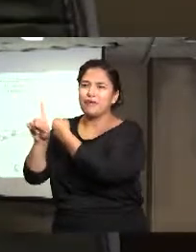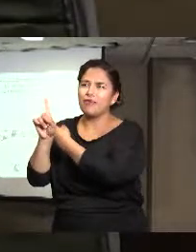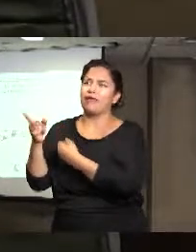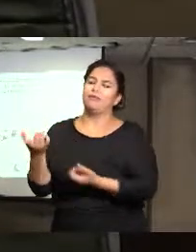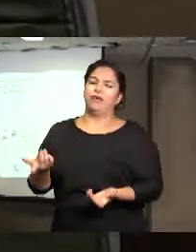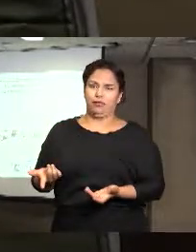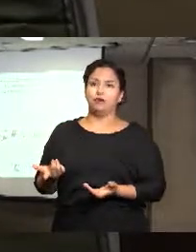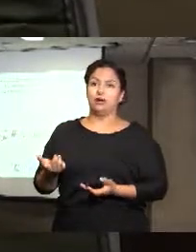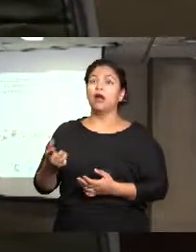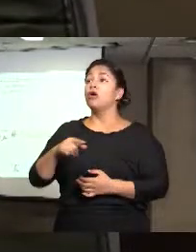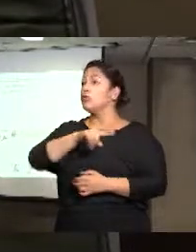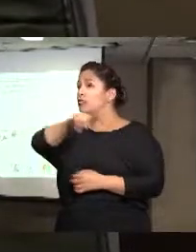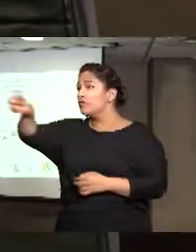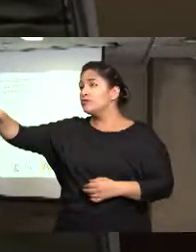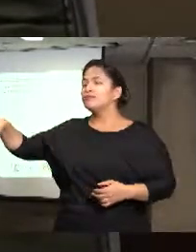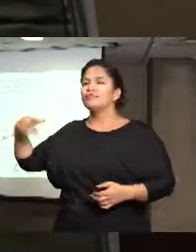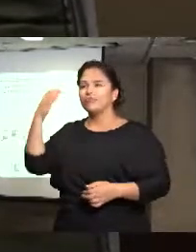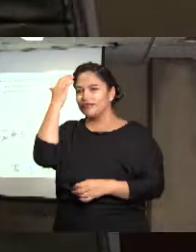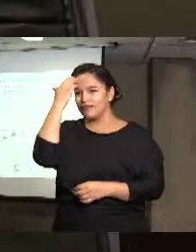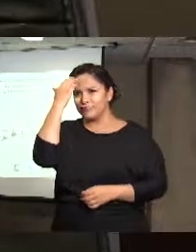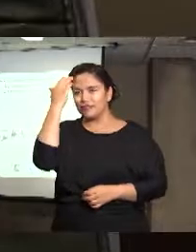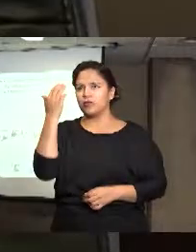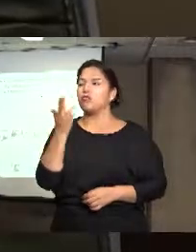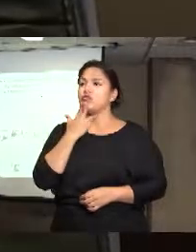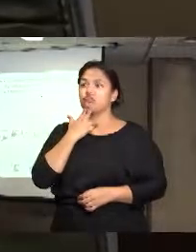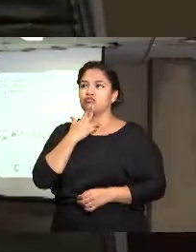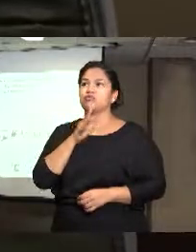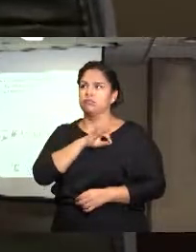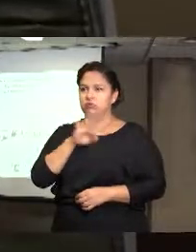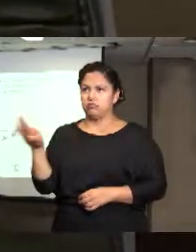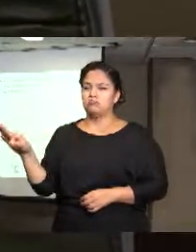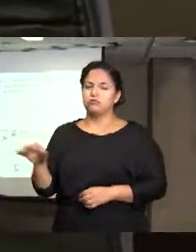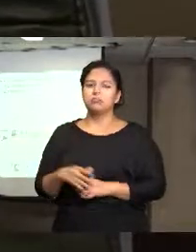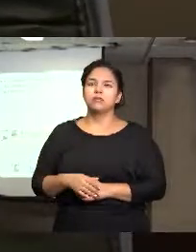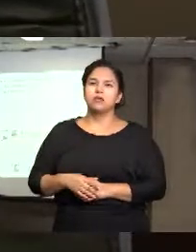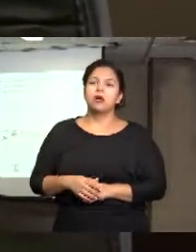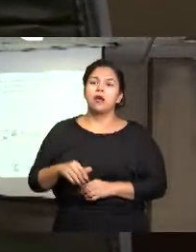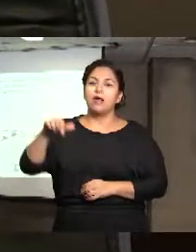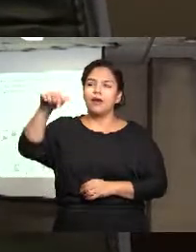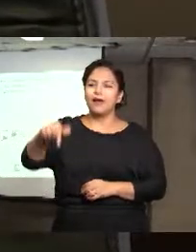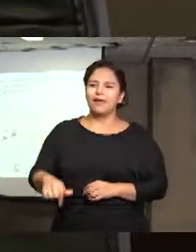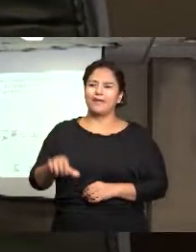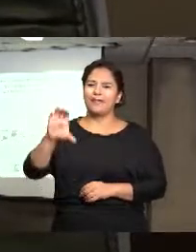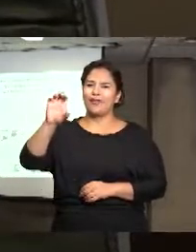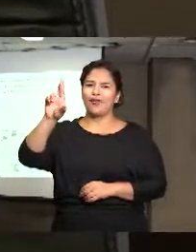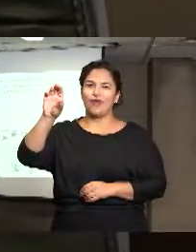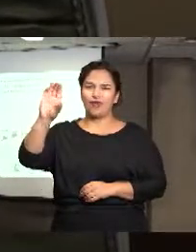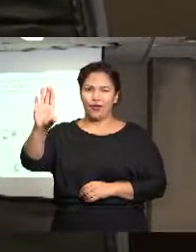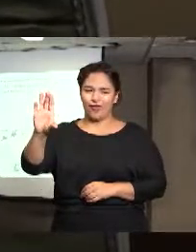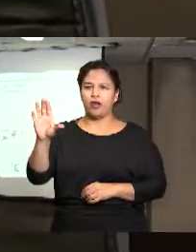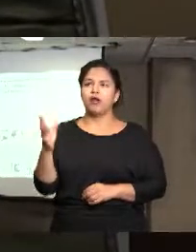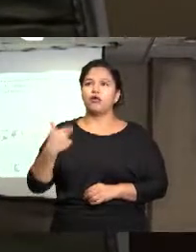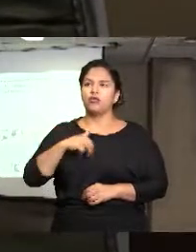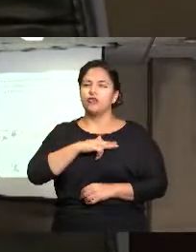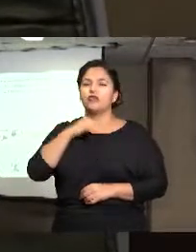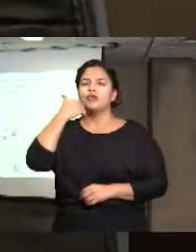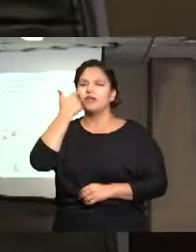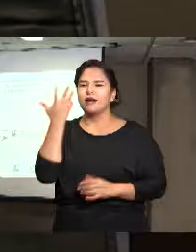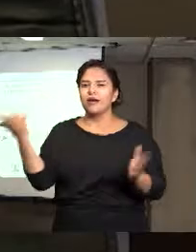conozcan este número y hagan uso de él. En el caso específico de la CROC, vamos a desarrollar acciones